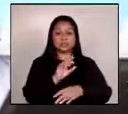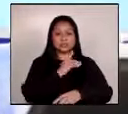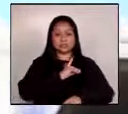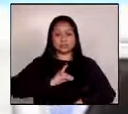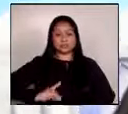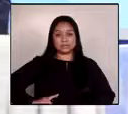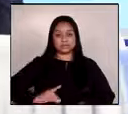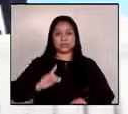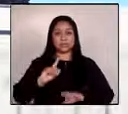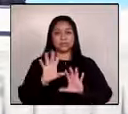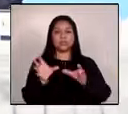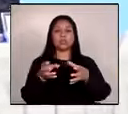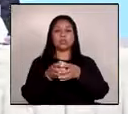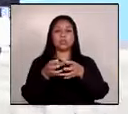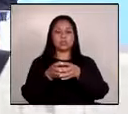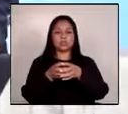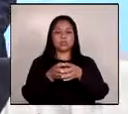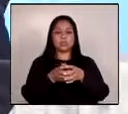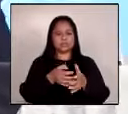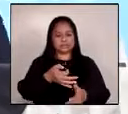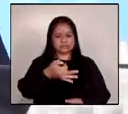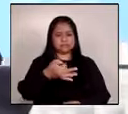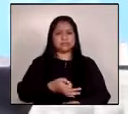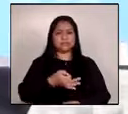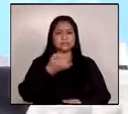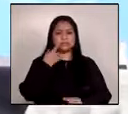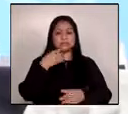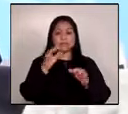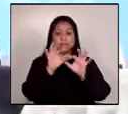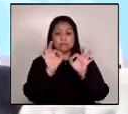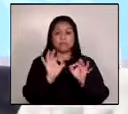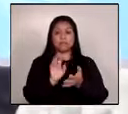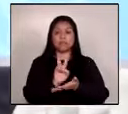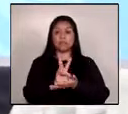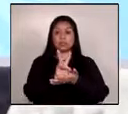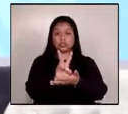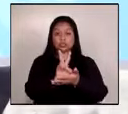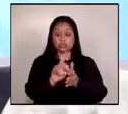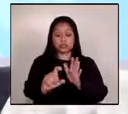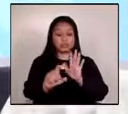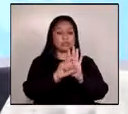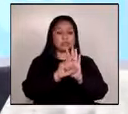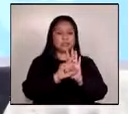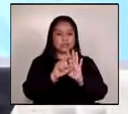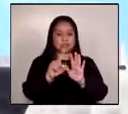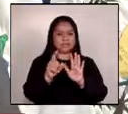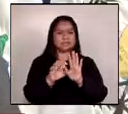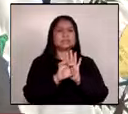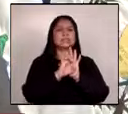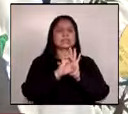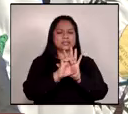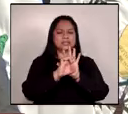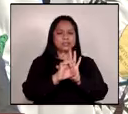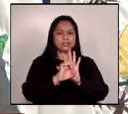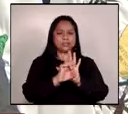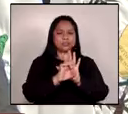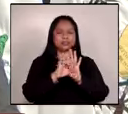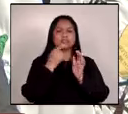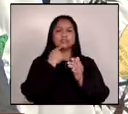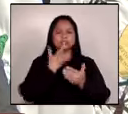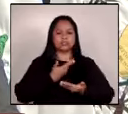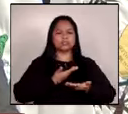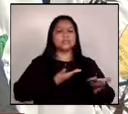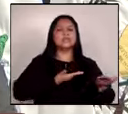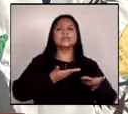un cuerpo de notables que de forma voluntaria, cívica y ejemplar se pone al